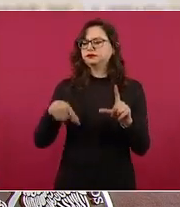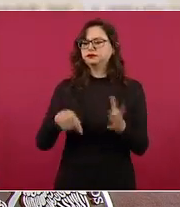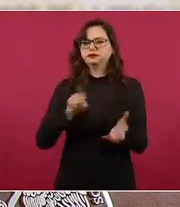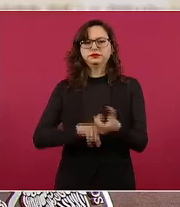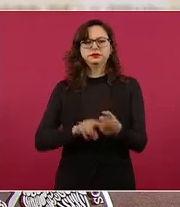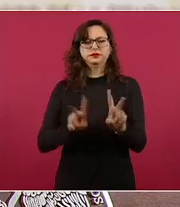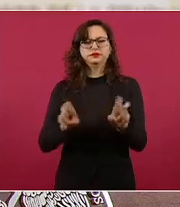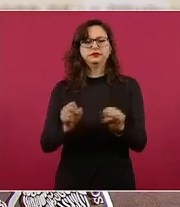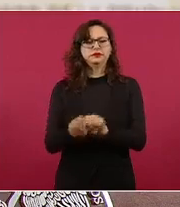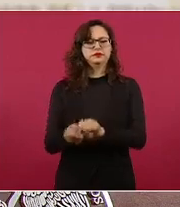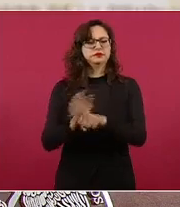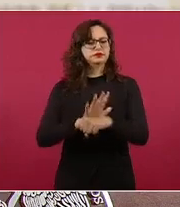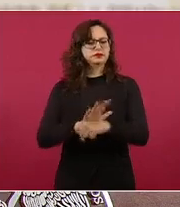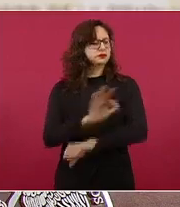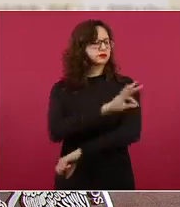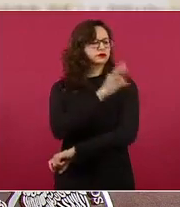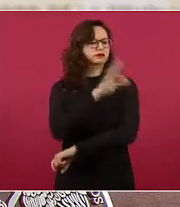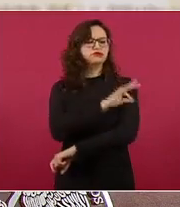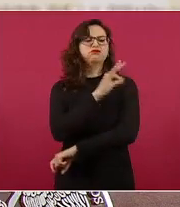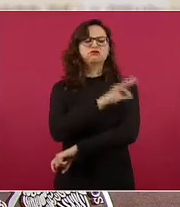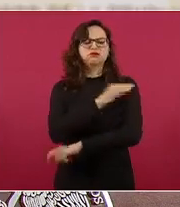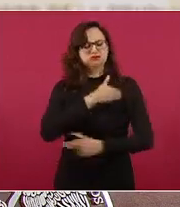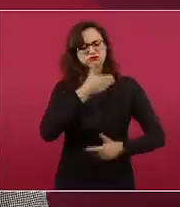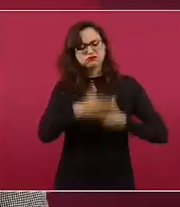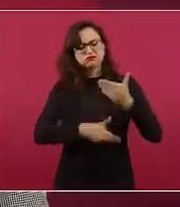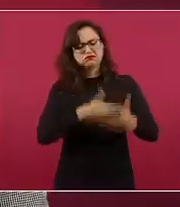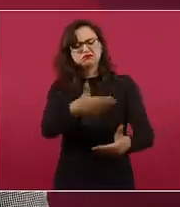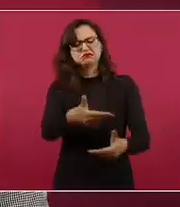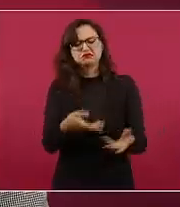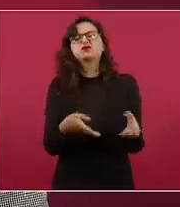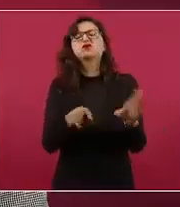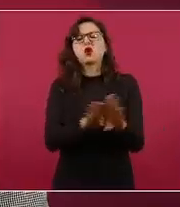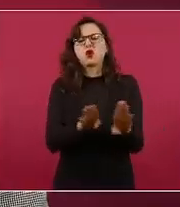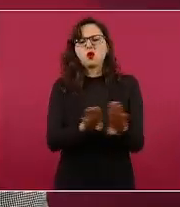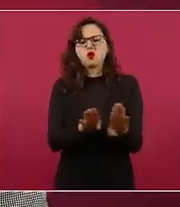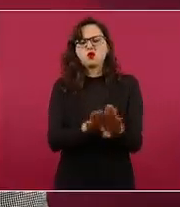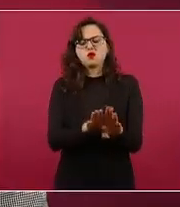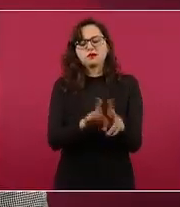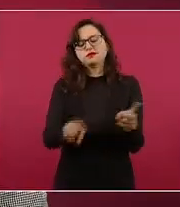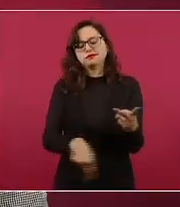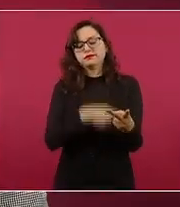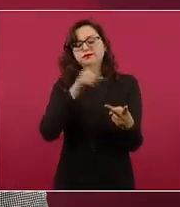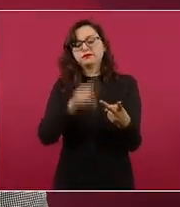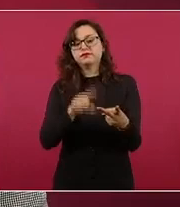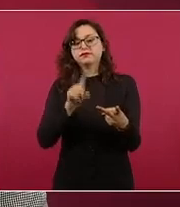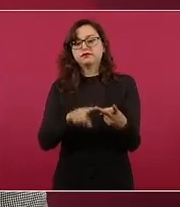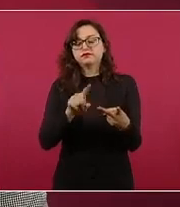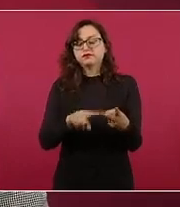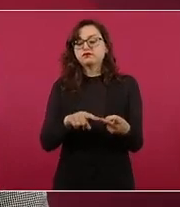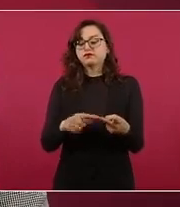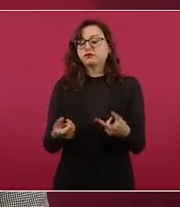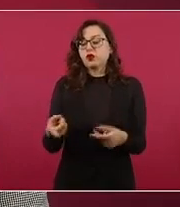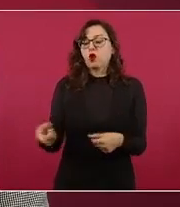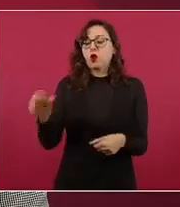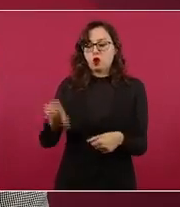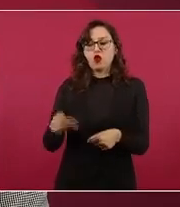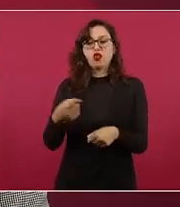así como el reconocimiento que hoy, Día Mundial del Donante de Sangre,